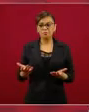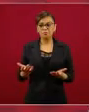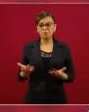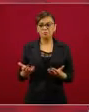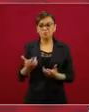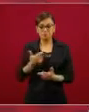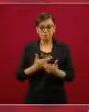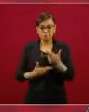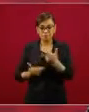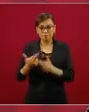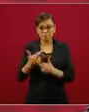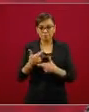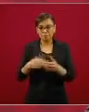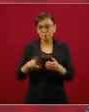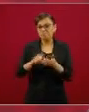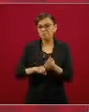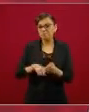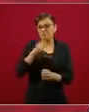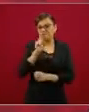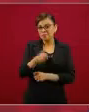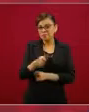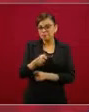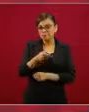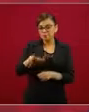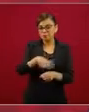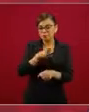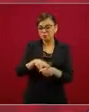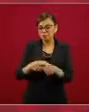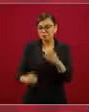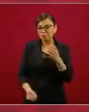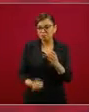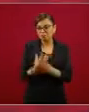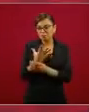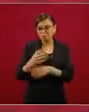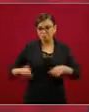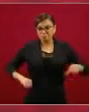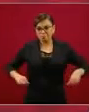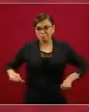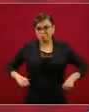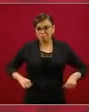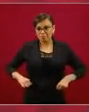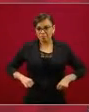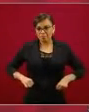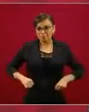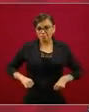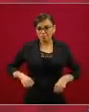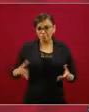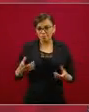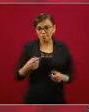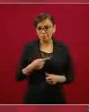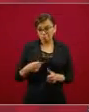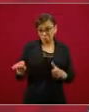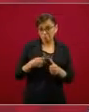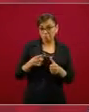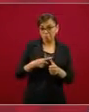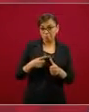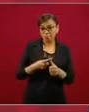normalidad y primero quiero reconocer al pueblo de Oaxaca,